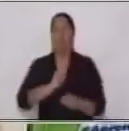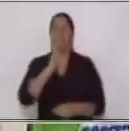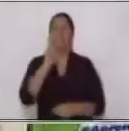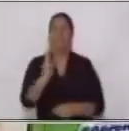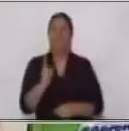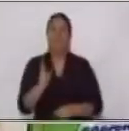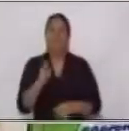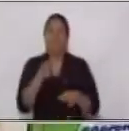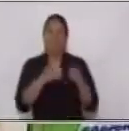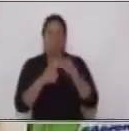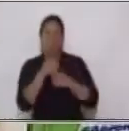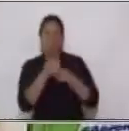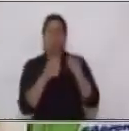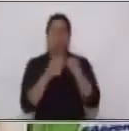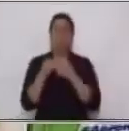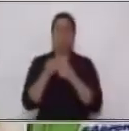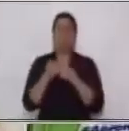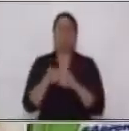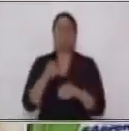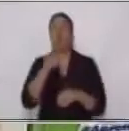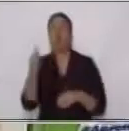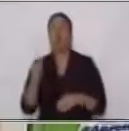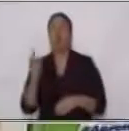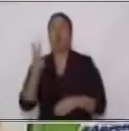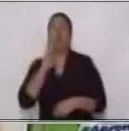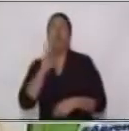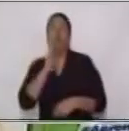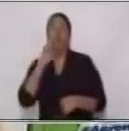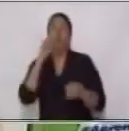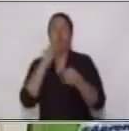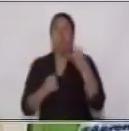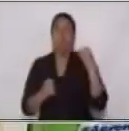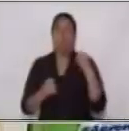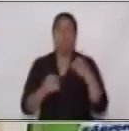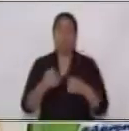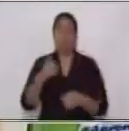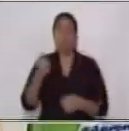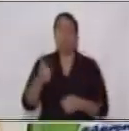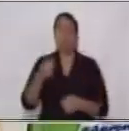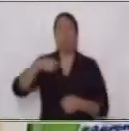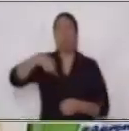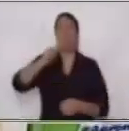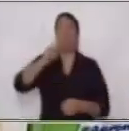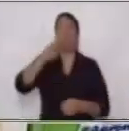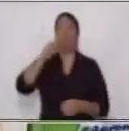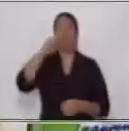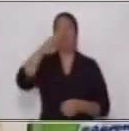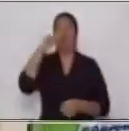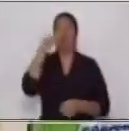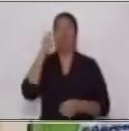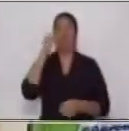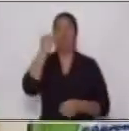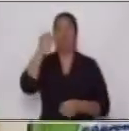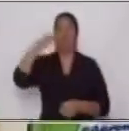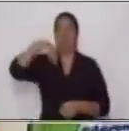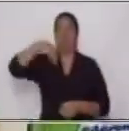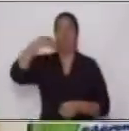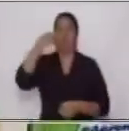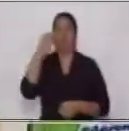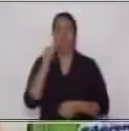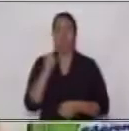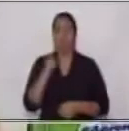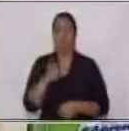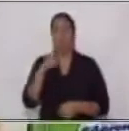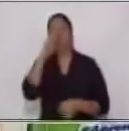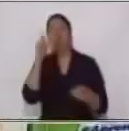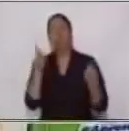terminado o un verbo en participio y un complemento que en este caso va a ser un complemento agente que comienza con la